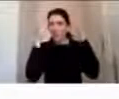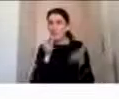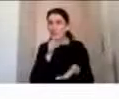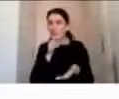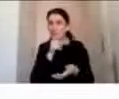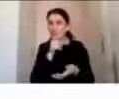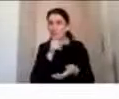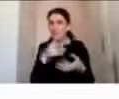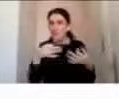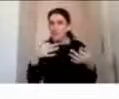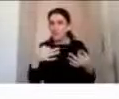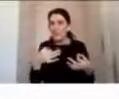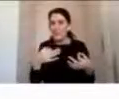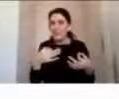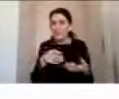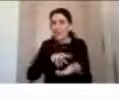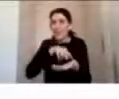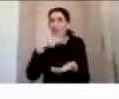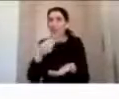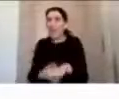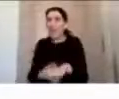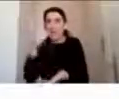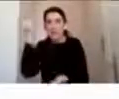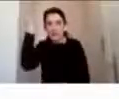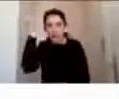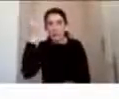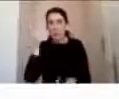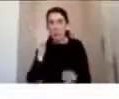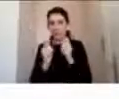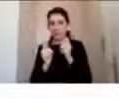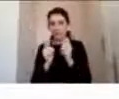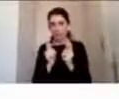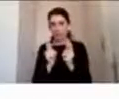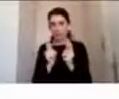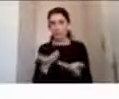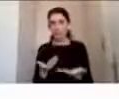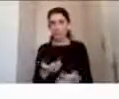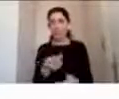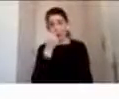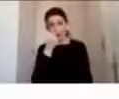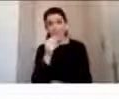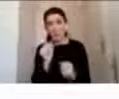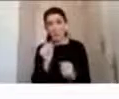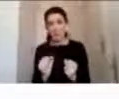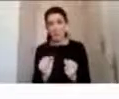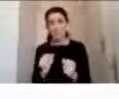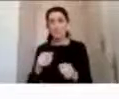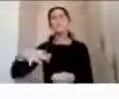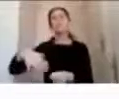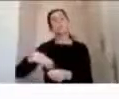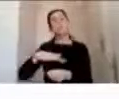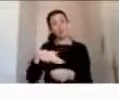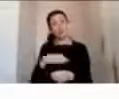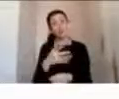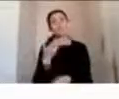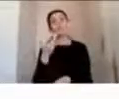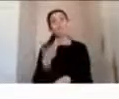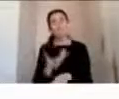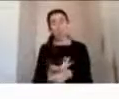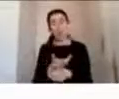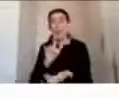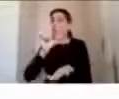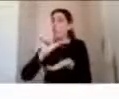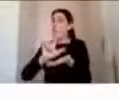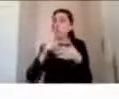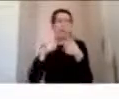se le puede provocar, digamos. Entonces, como pueden ver, las situaciones suceden, las situaciones suceden en cualquier lugar, a cualquier